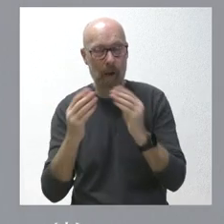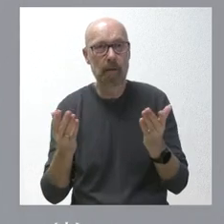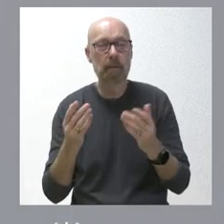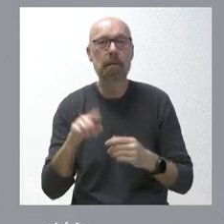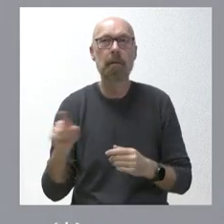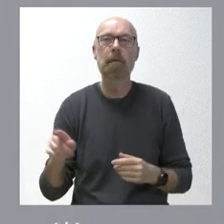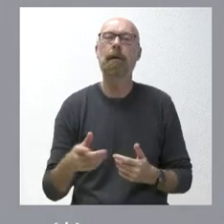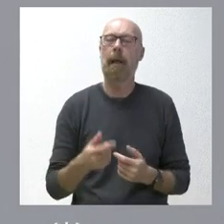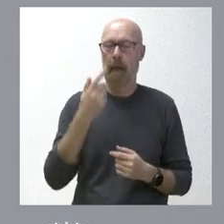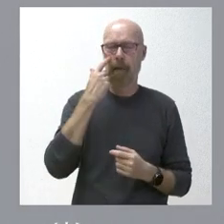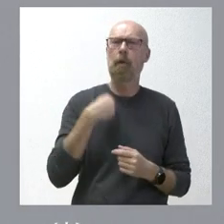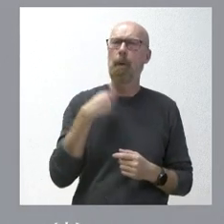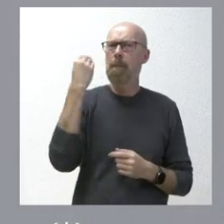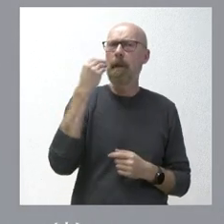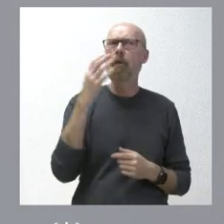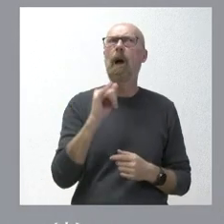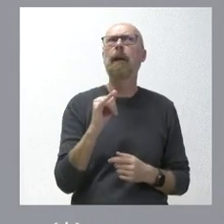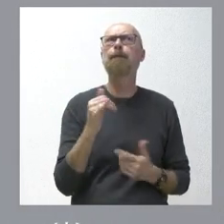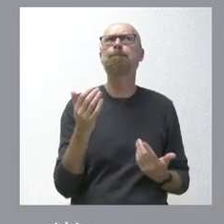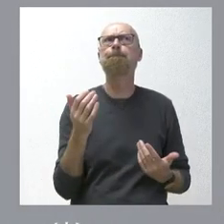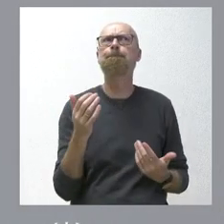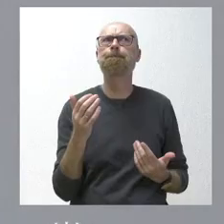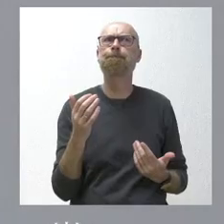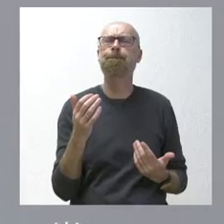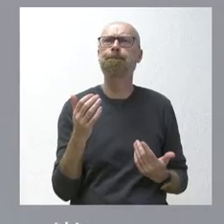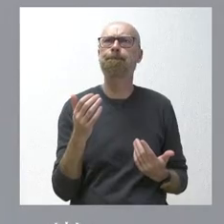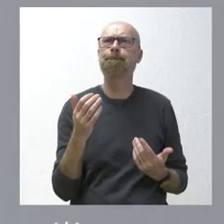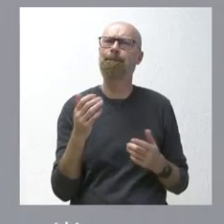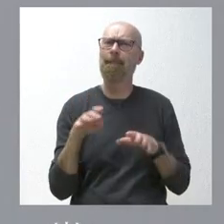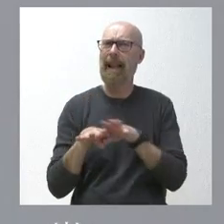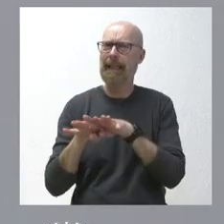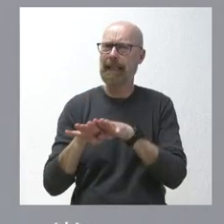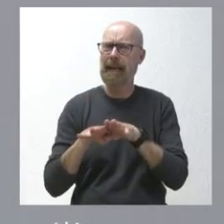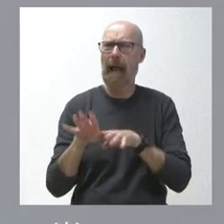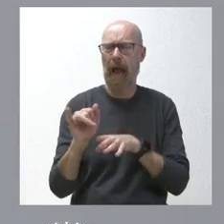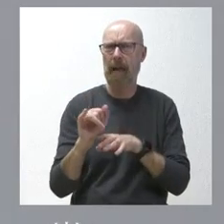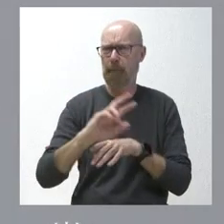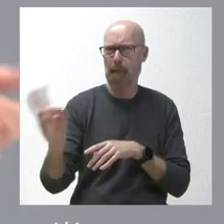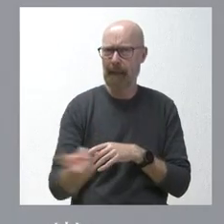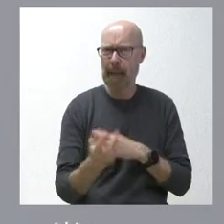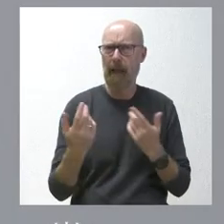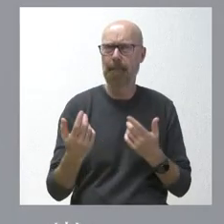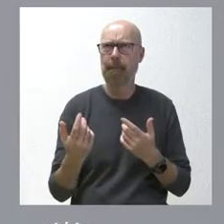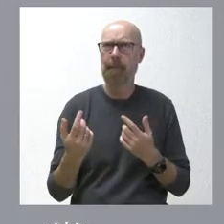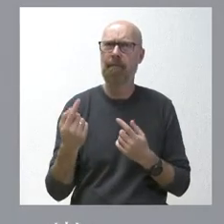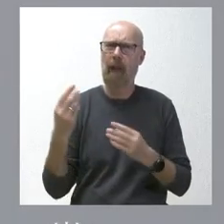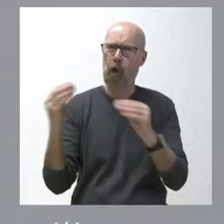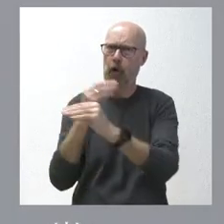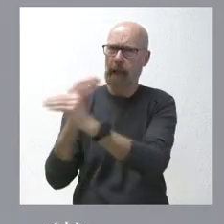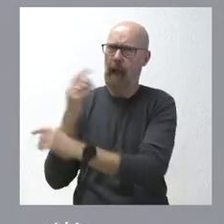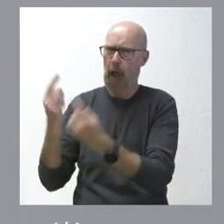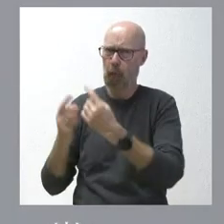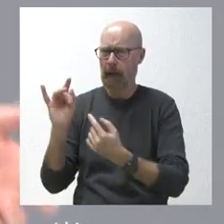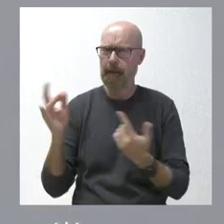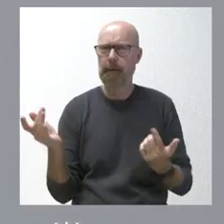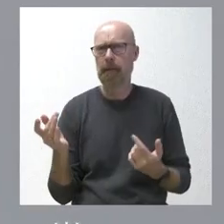Yo creo que ha habido críticas diversas y a veces entre sí contradictorias. He